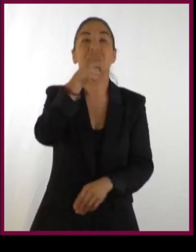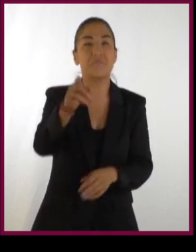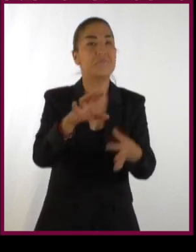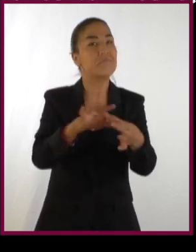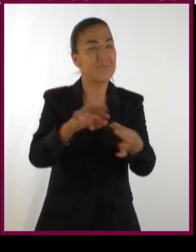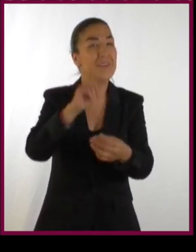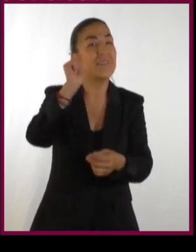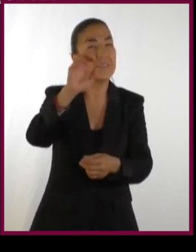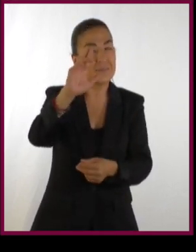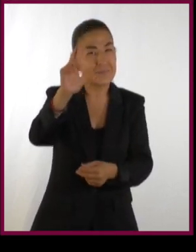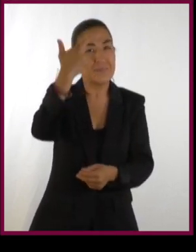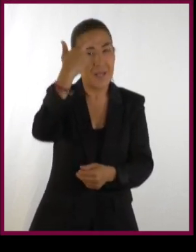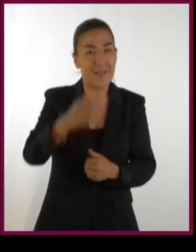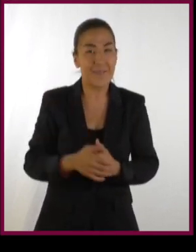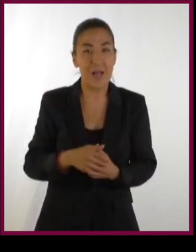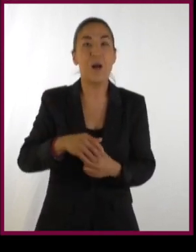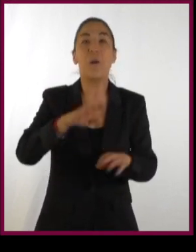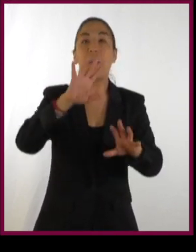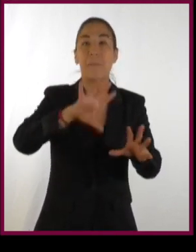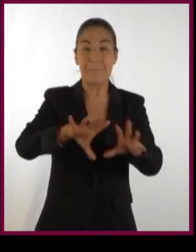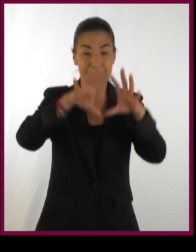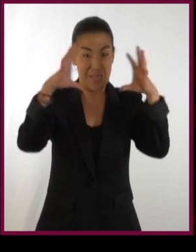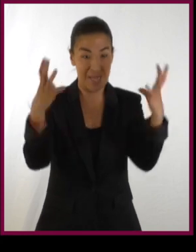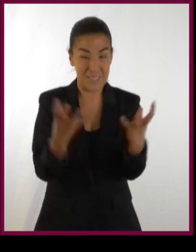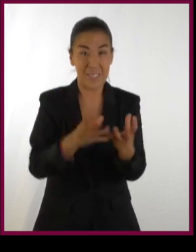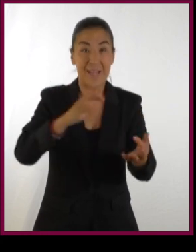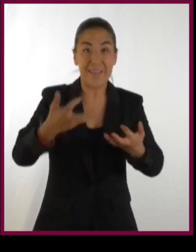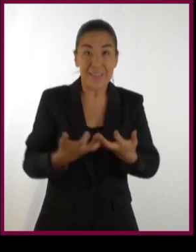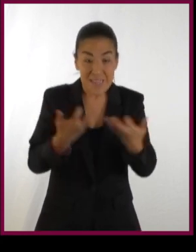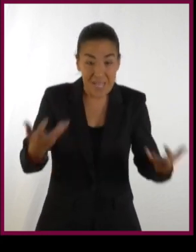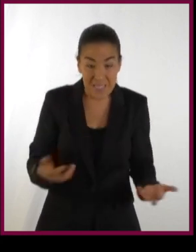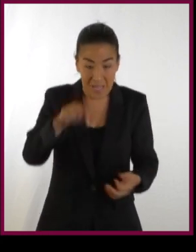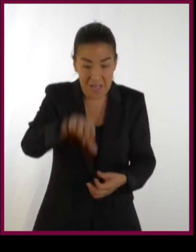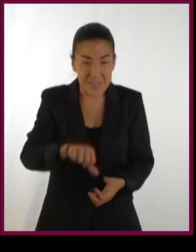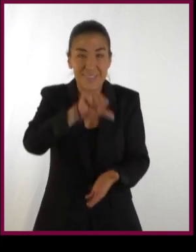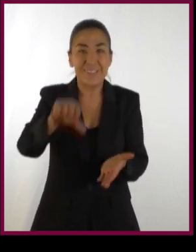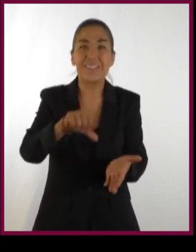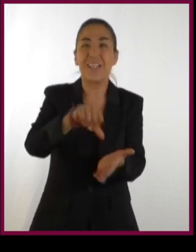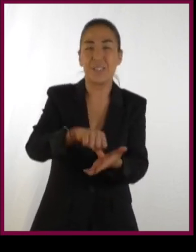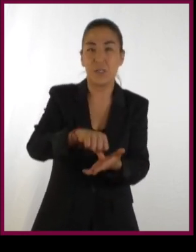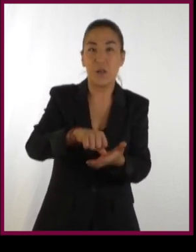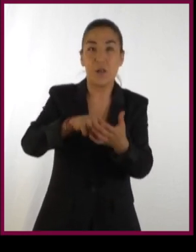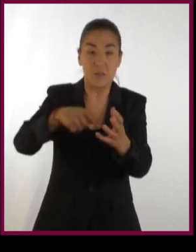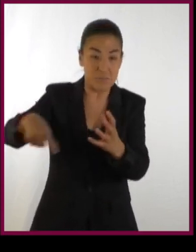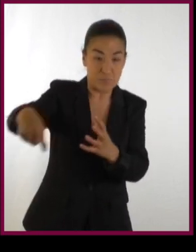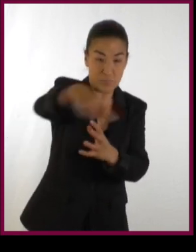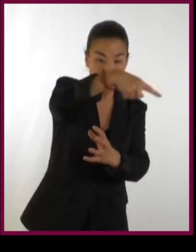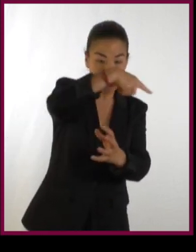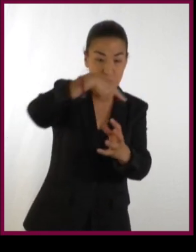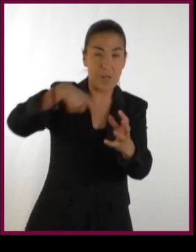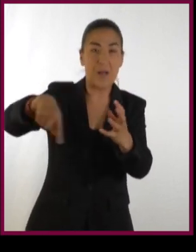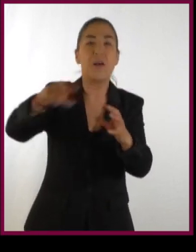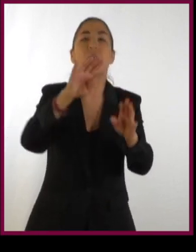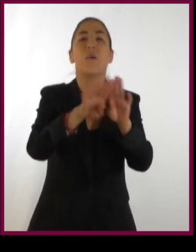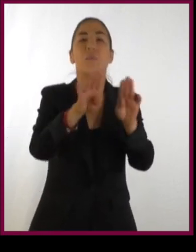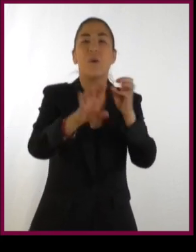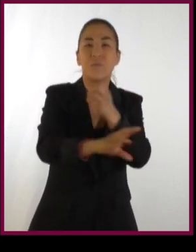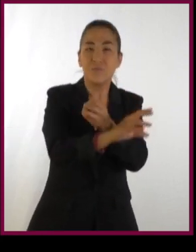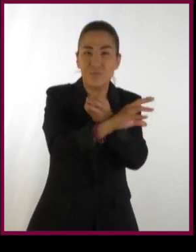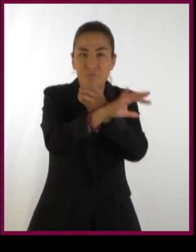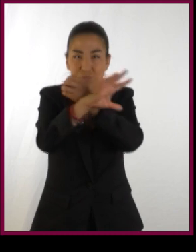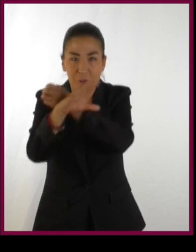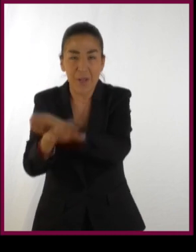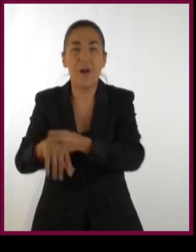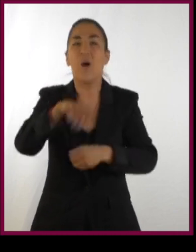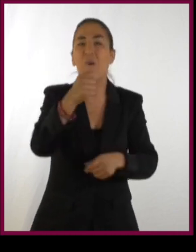Ay, no olvidemos que la Tierra está en el centro y cualquier movimiento que hagan los planetas, los cometas, los satélites, lo que sea, tiene que ser